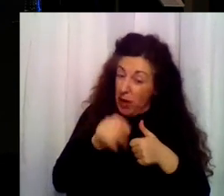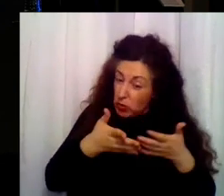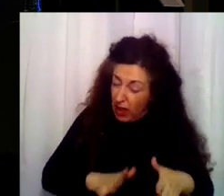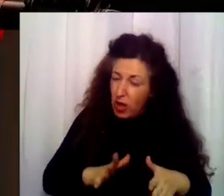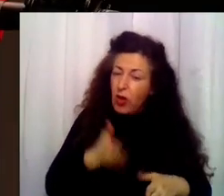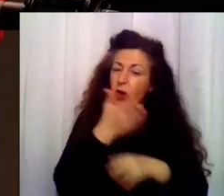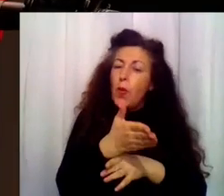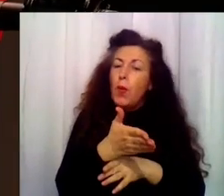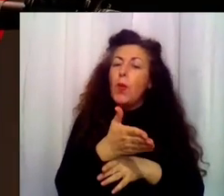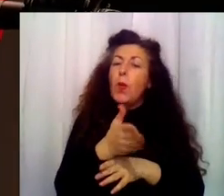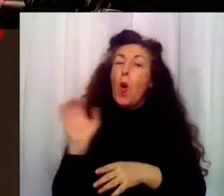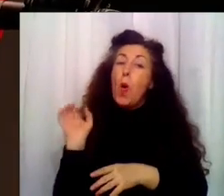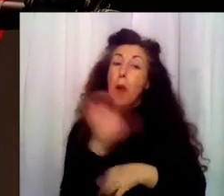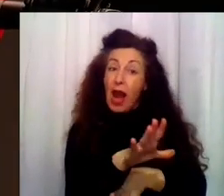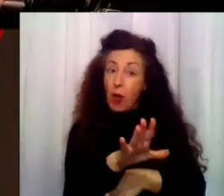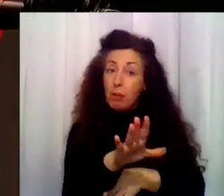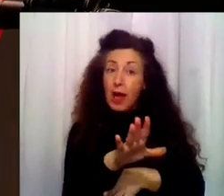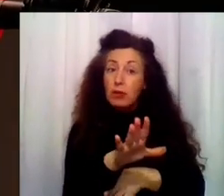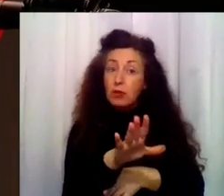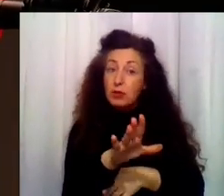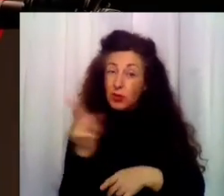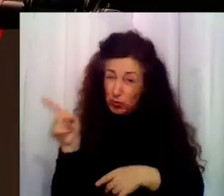eligieron. Siempre lo elegían.